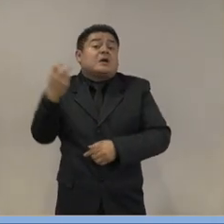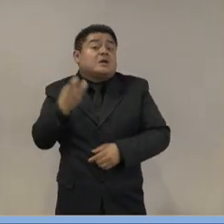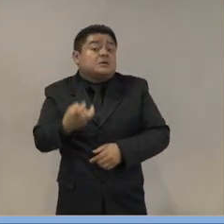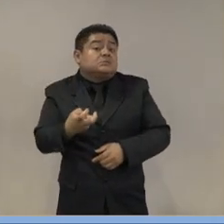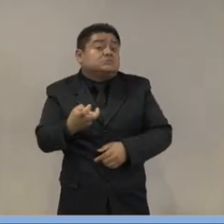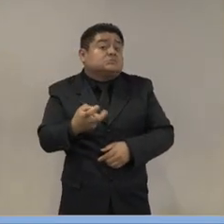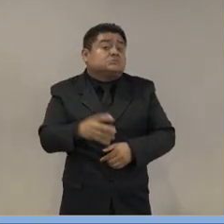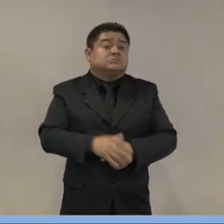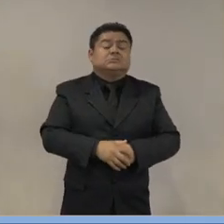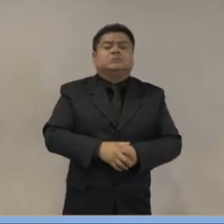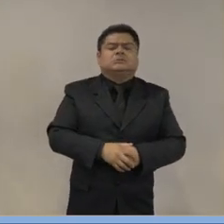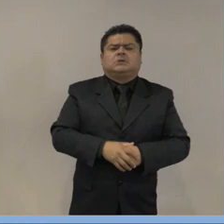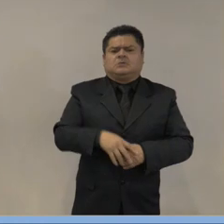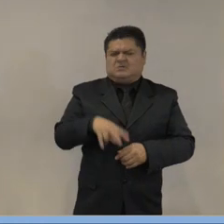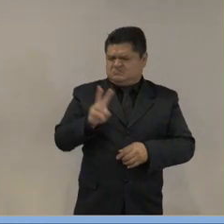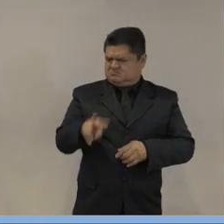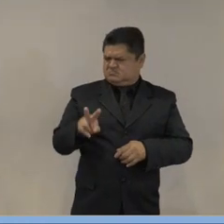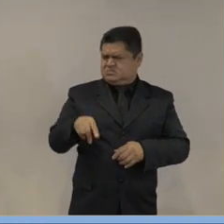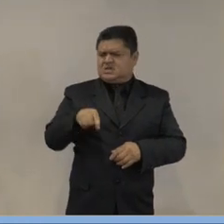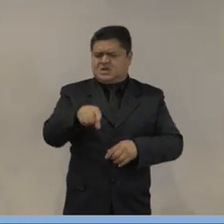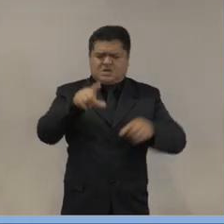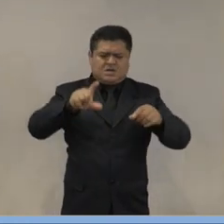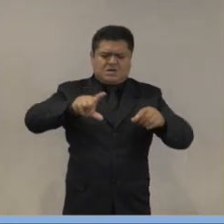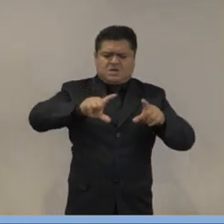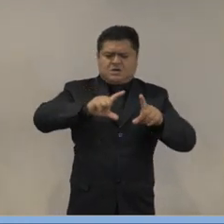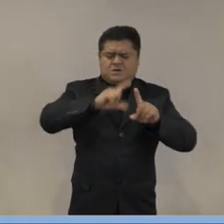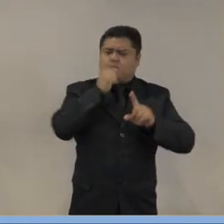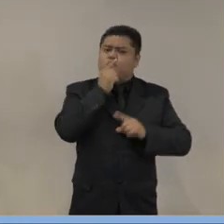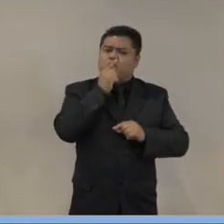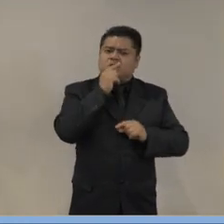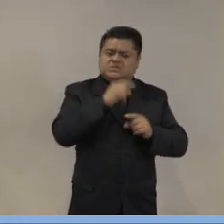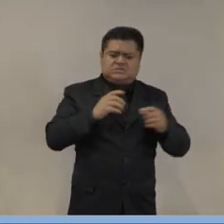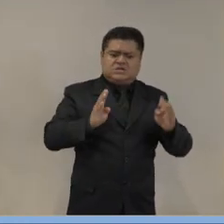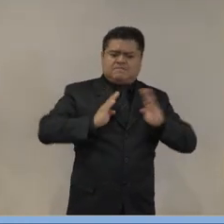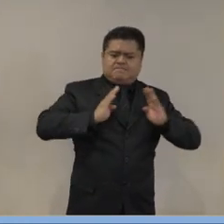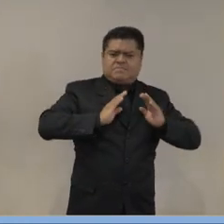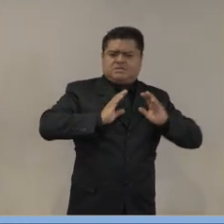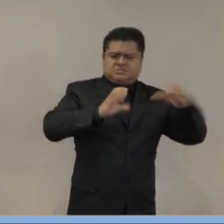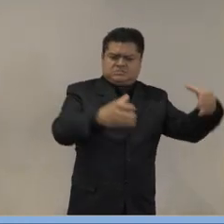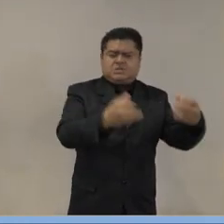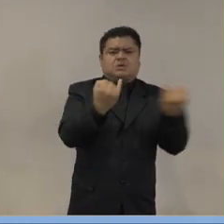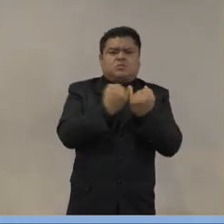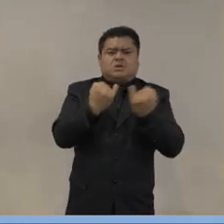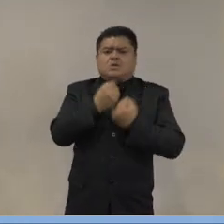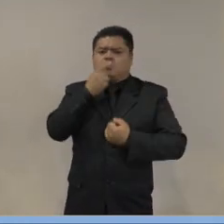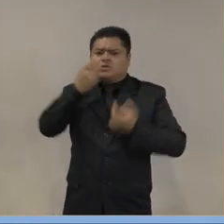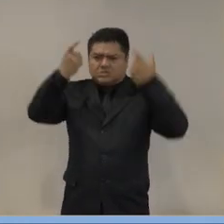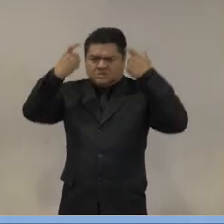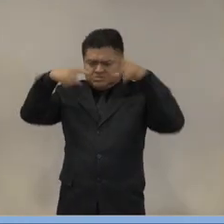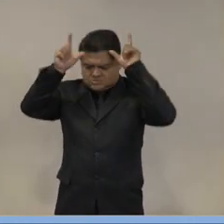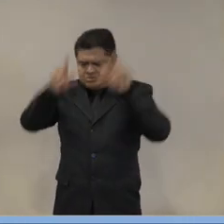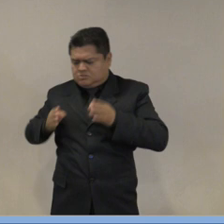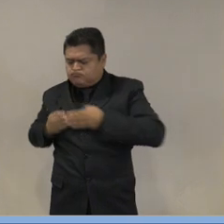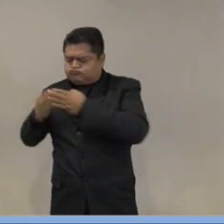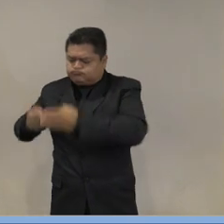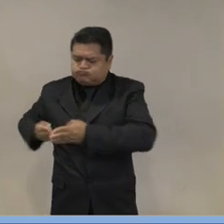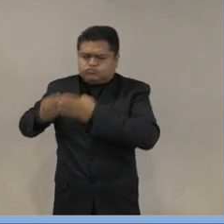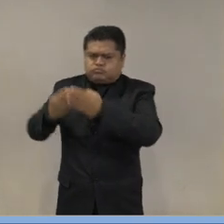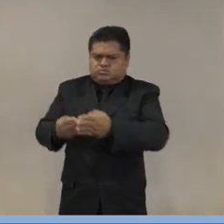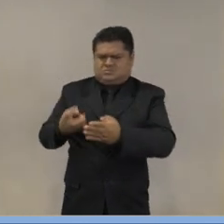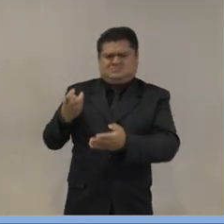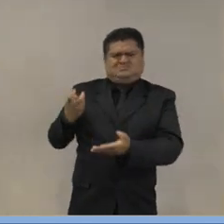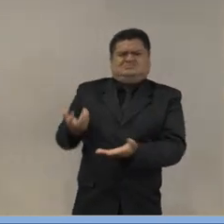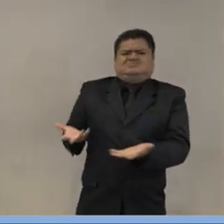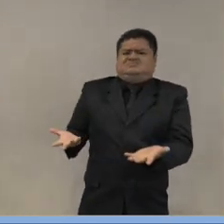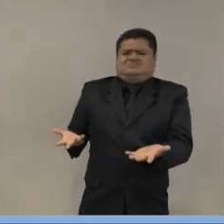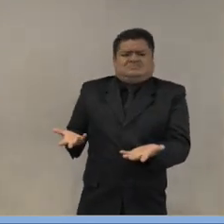Policía Naval existente en el ordenamiento jurídico mexicano. Entonces, quién sabe de dónde van a sacar los elementos de la Guardia Nacional que provengan de